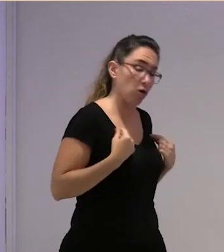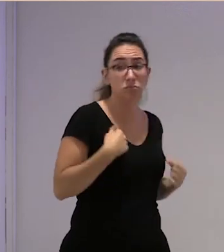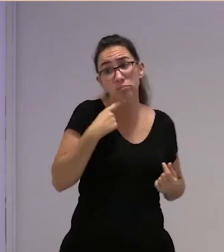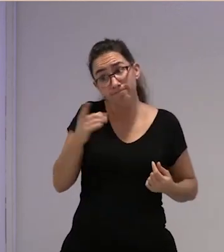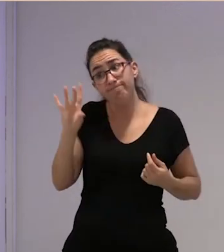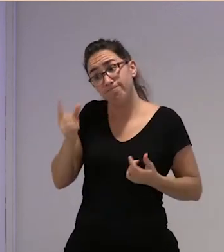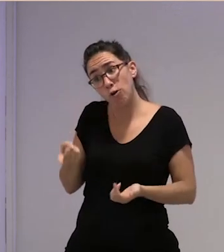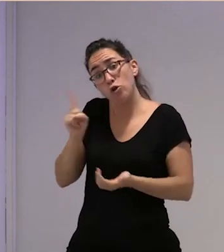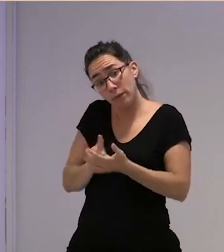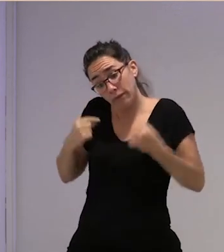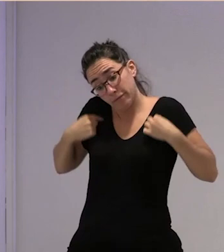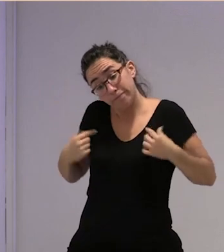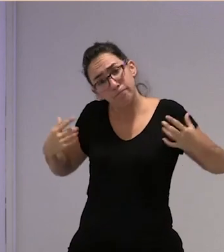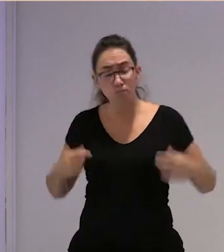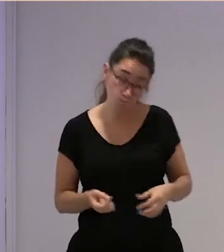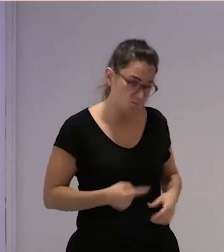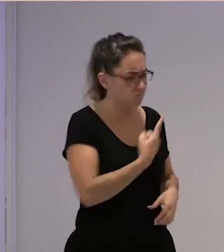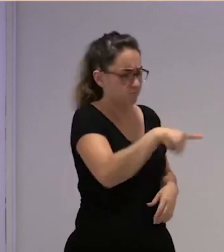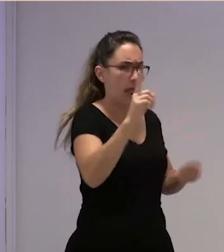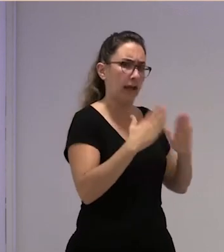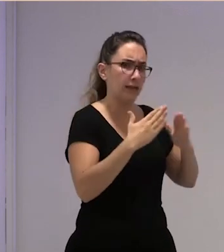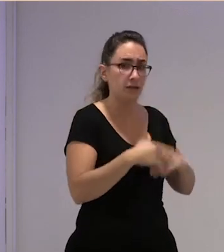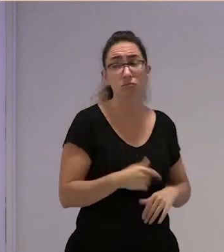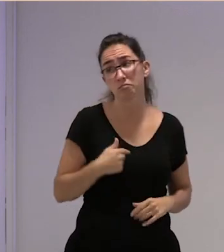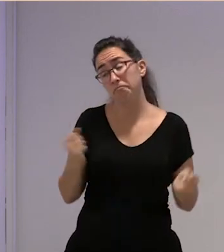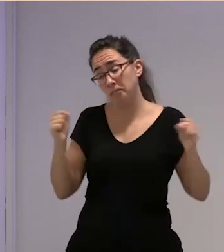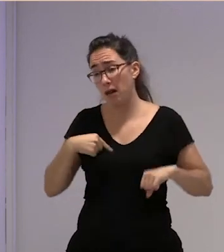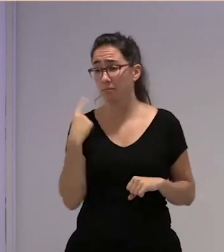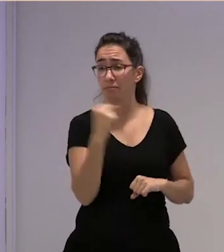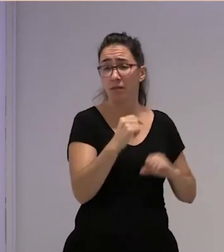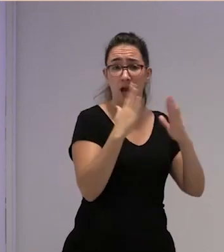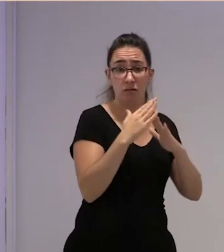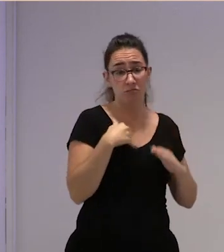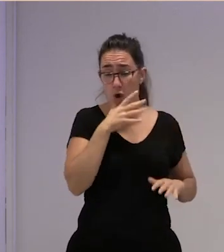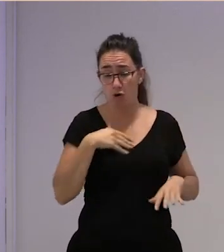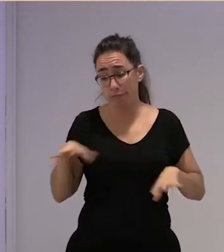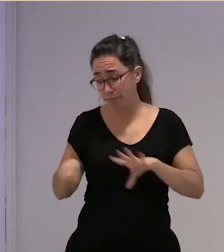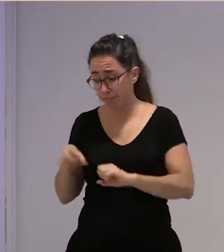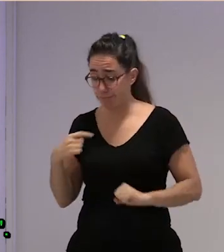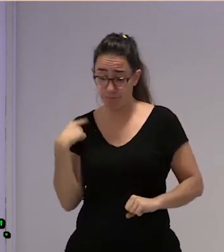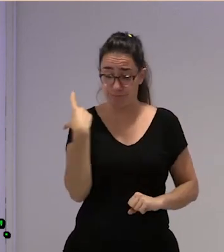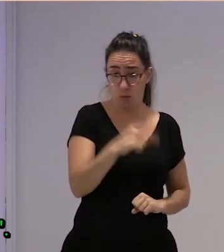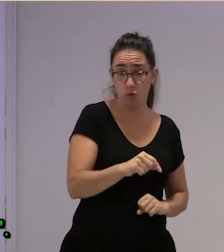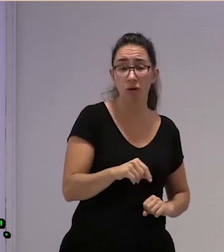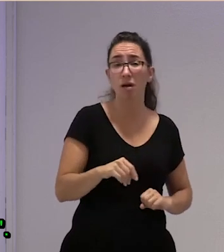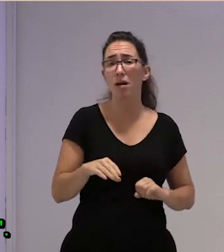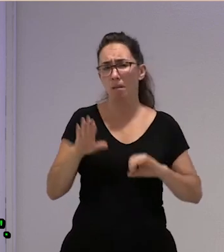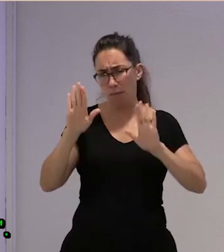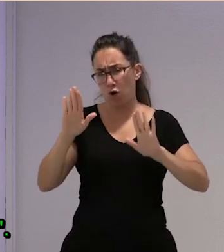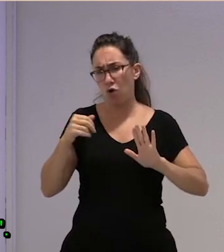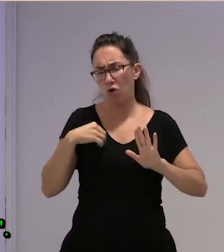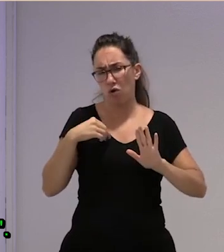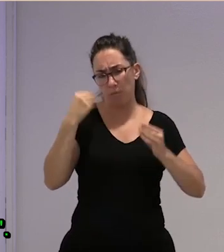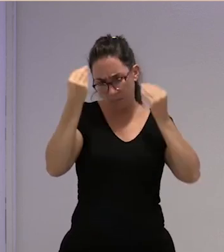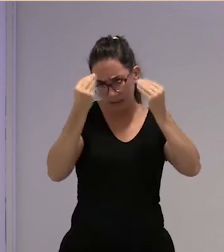vez con el chaleco de Tiranta bueno pues te vas para casa digo vale pues voy para casa yo ahora mismo cojo mis cosas y me largo digo pero ya veré yo lo que